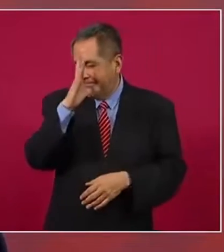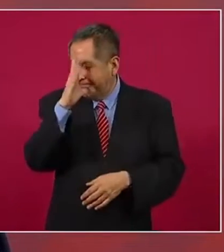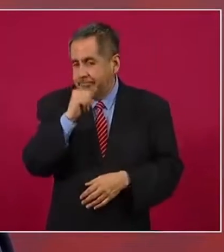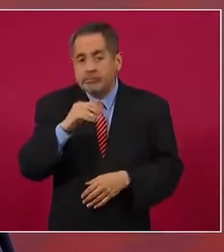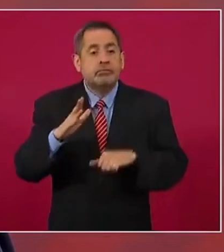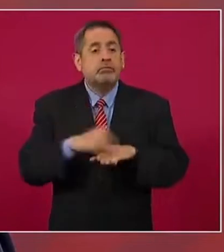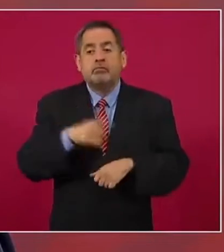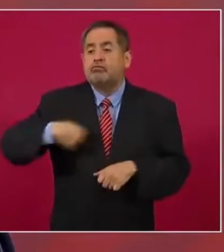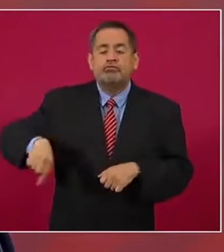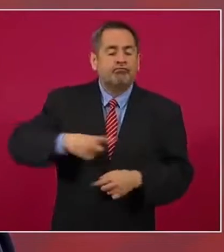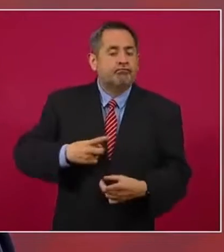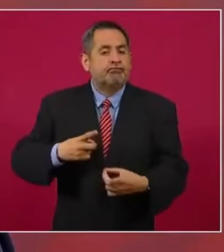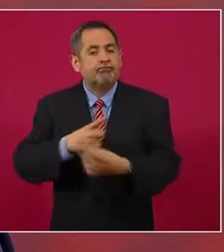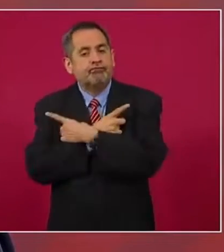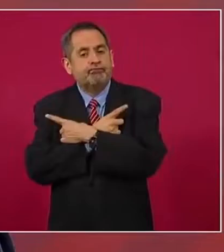autoridad moral.